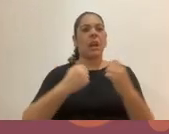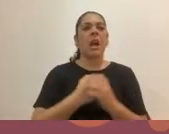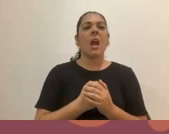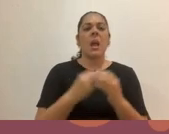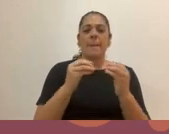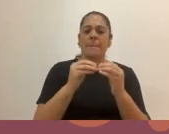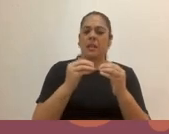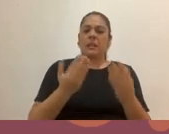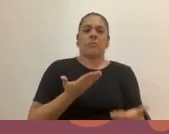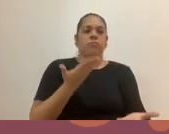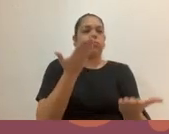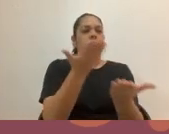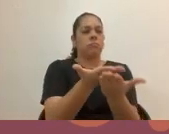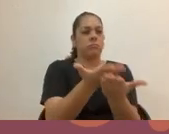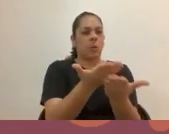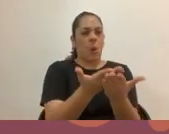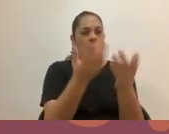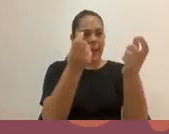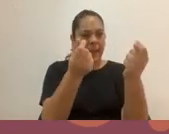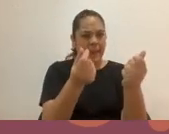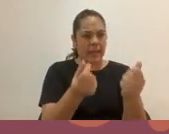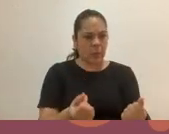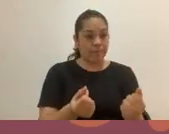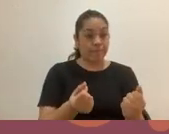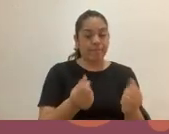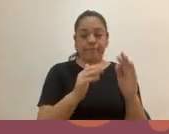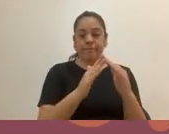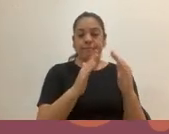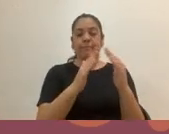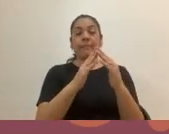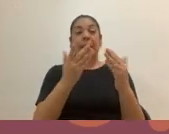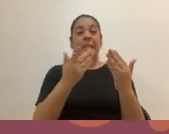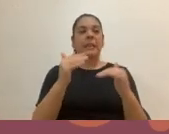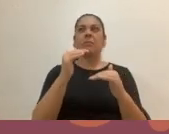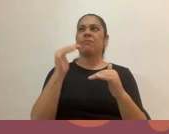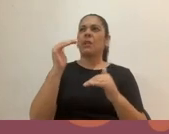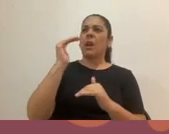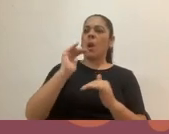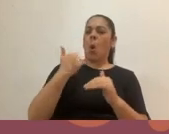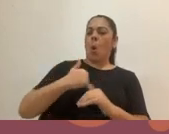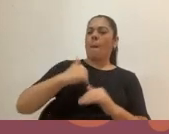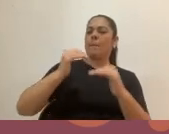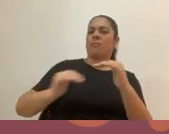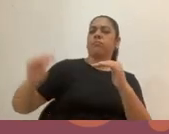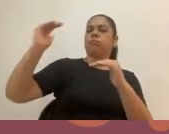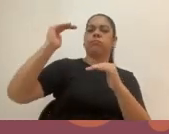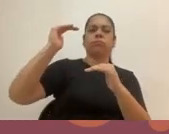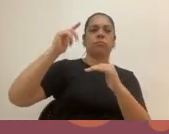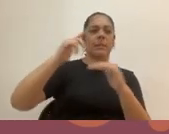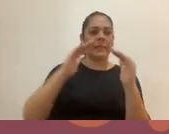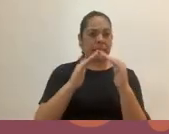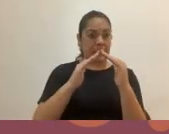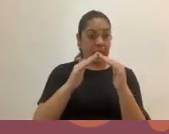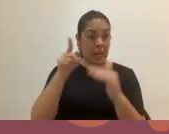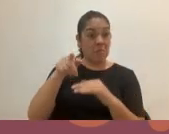proveer económicamente en el hogar, de ser la cabeza de ese hogar, de tomar decisiones. Entonces, vean qué interesante,